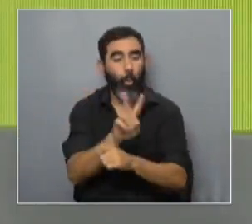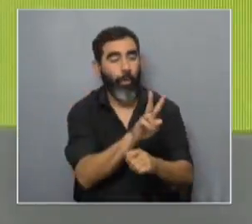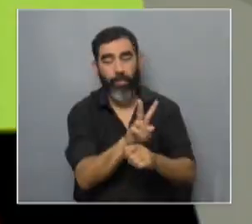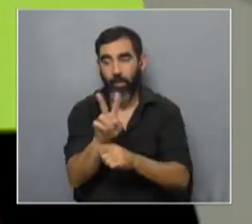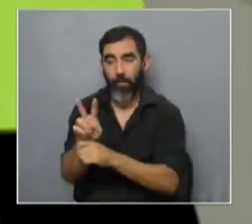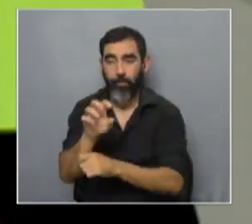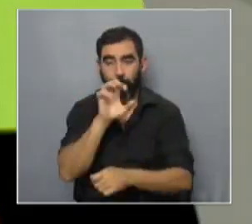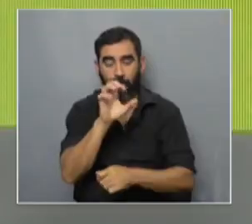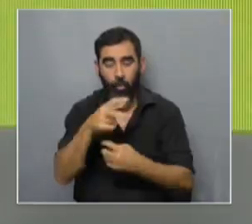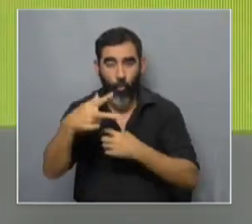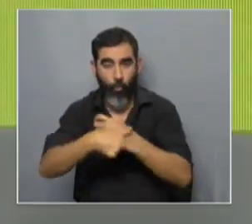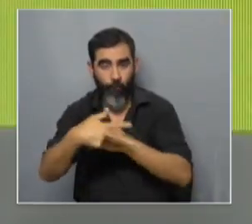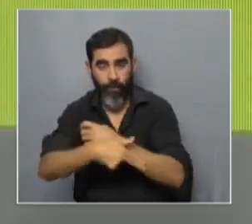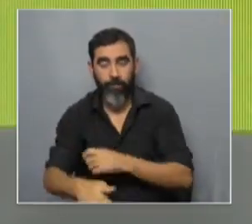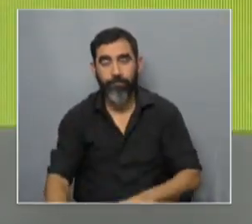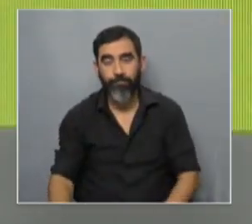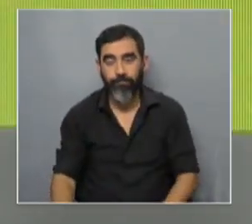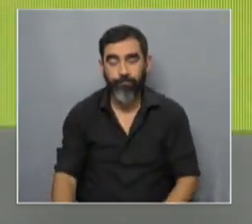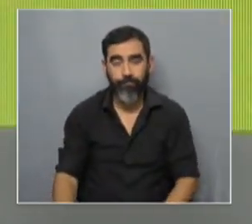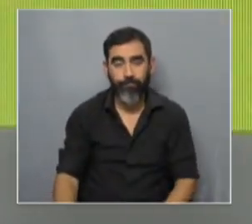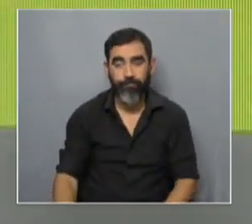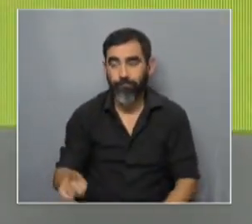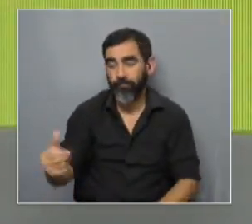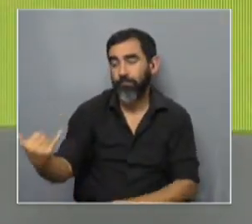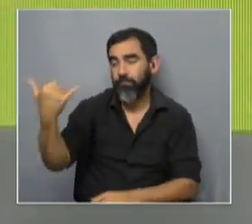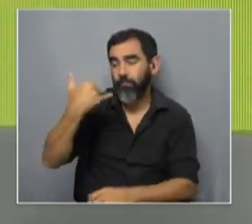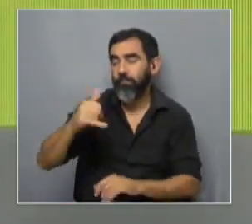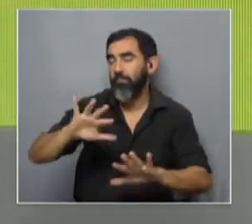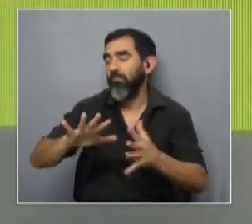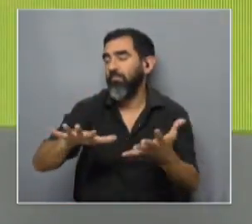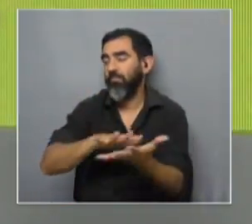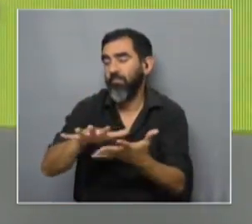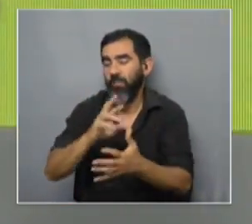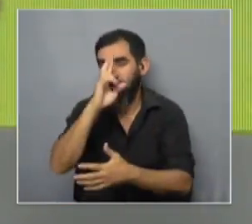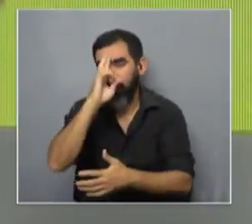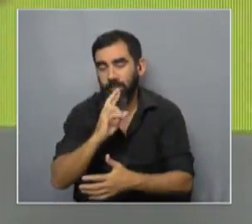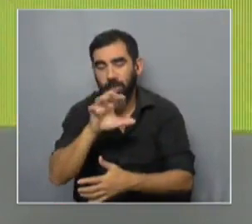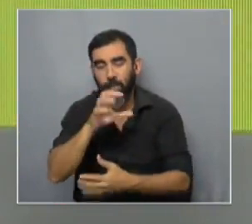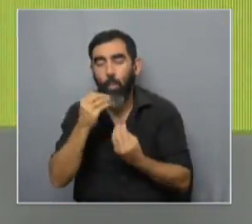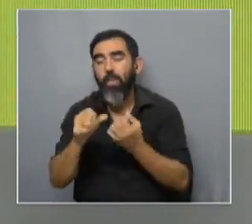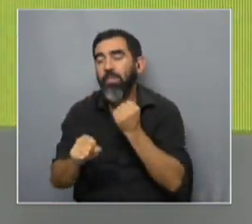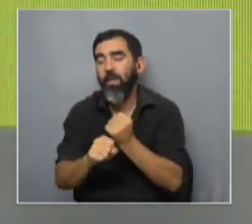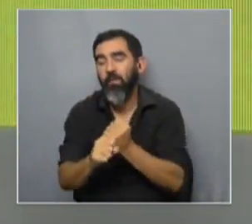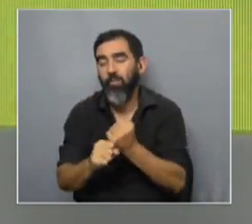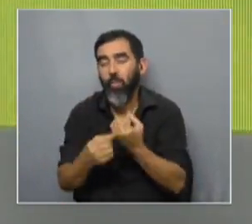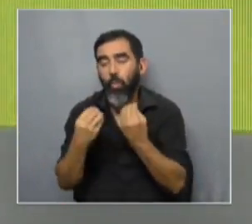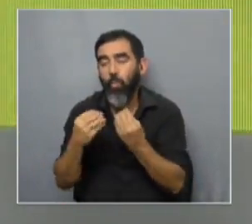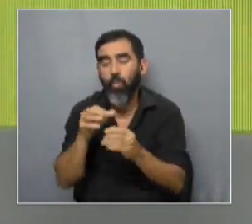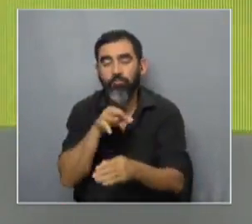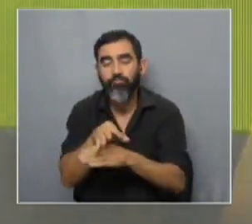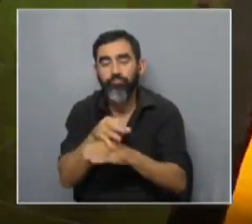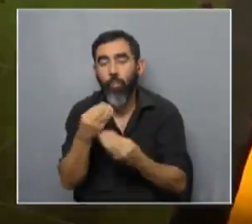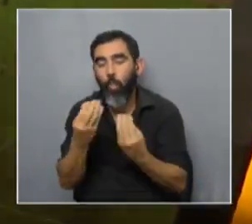guarda pero vamos a dejar que Gansábal nos cuente de que se trata esta raza y cual es su trabajo y en que consistió el